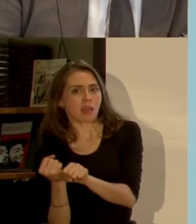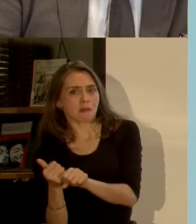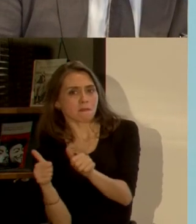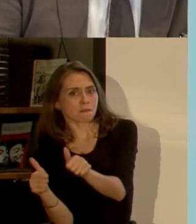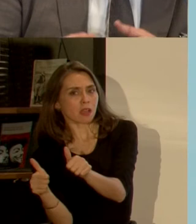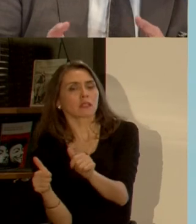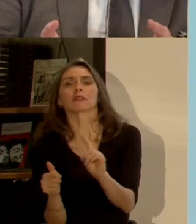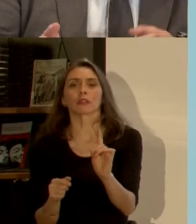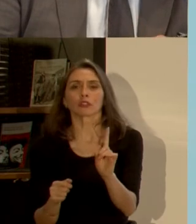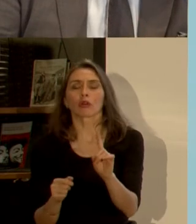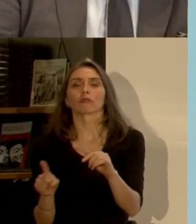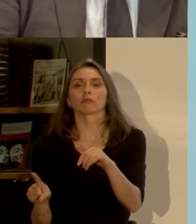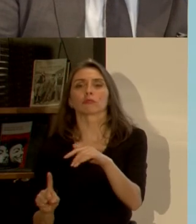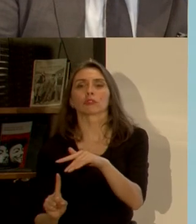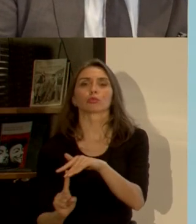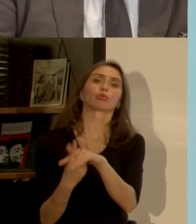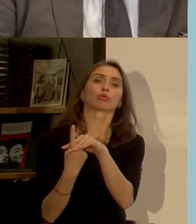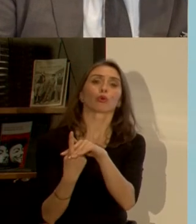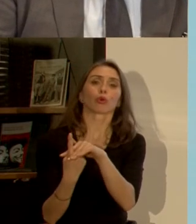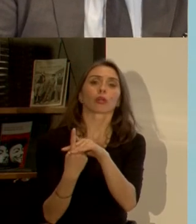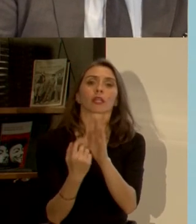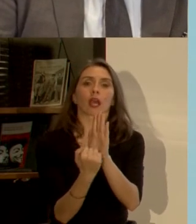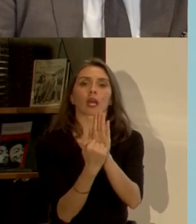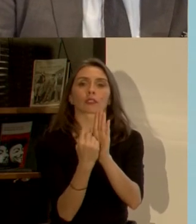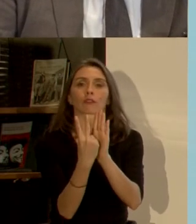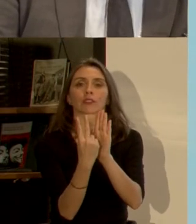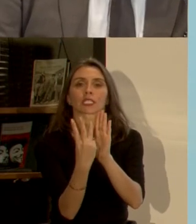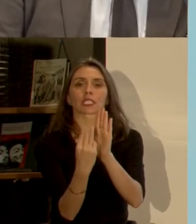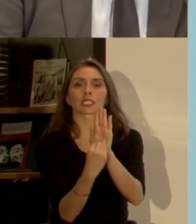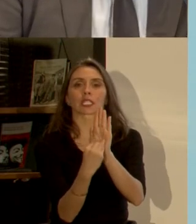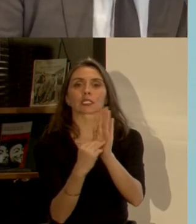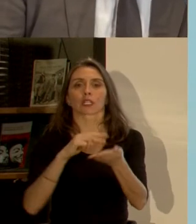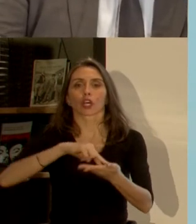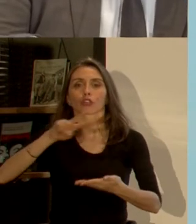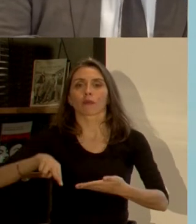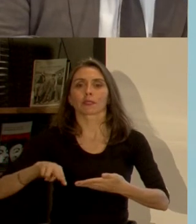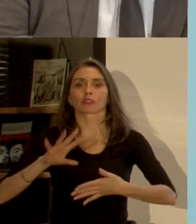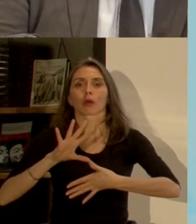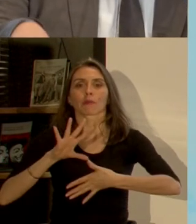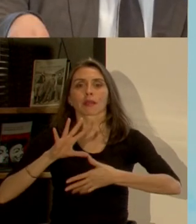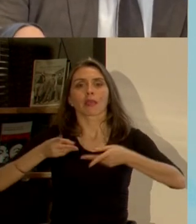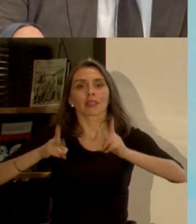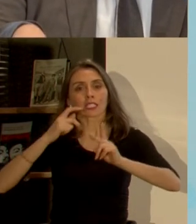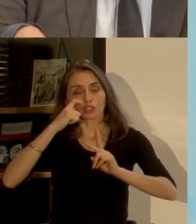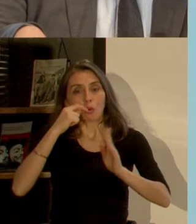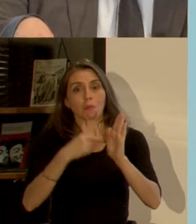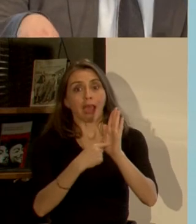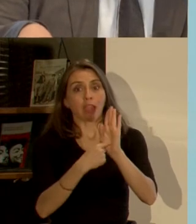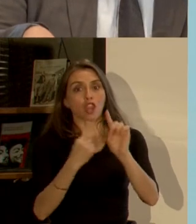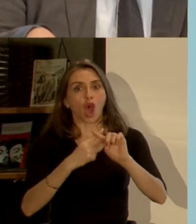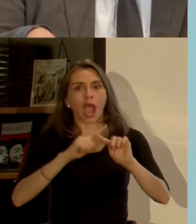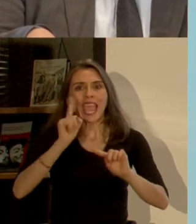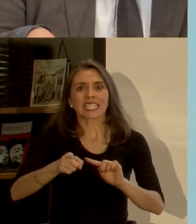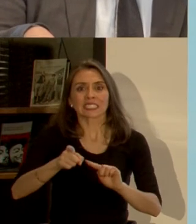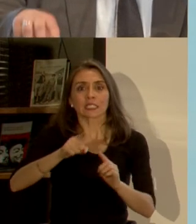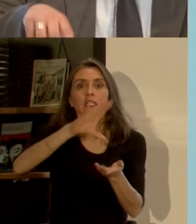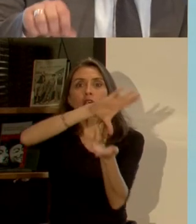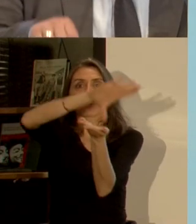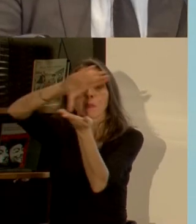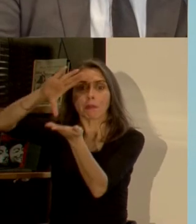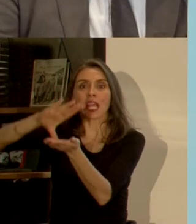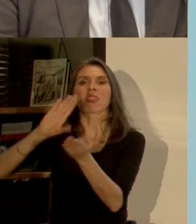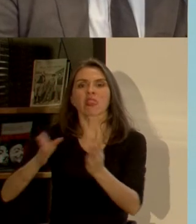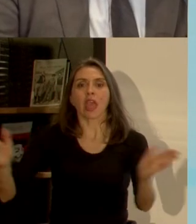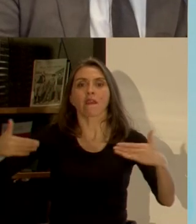también emana por ejemplo el artículo 23 de la Convención Americana sobre Derechos Humanos que exige una participación